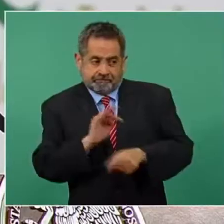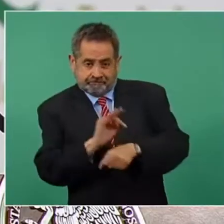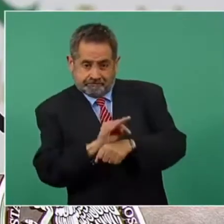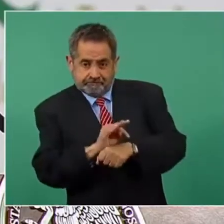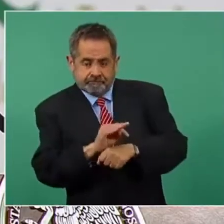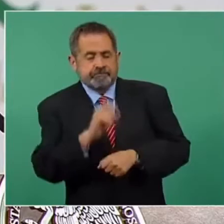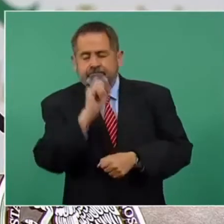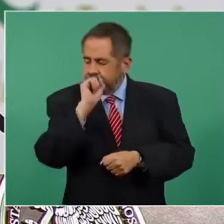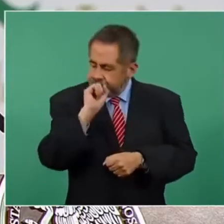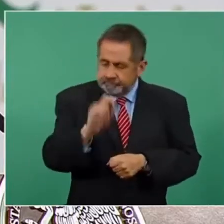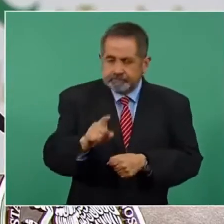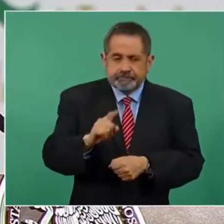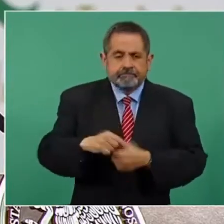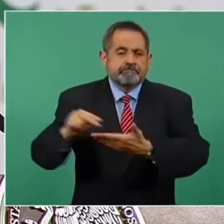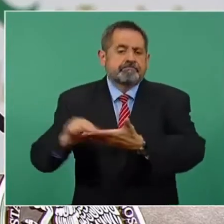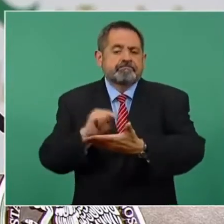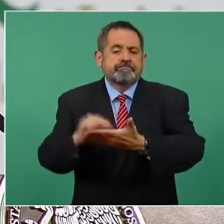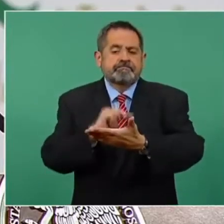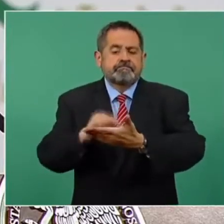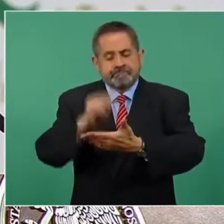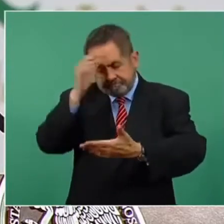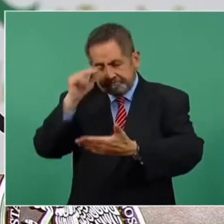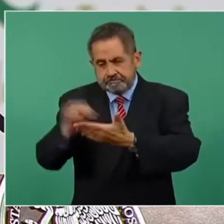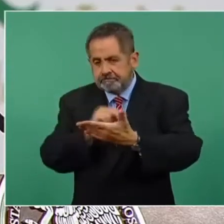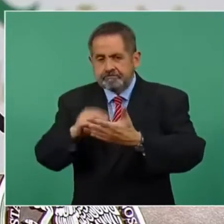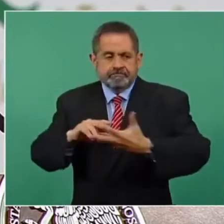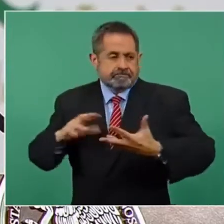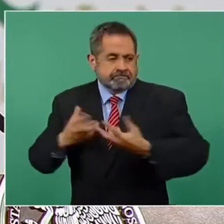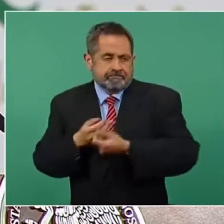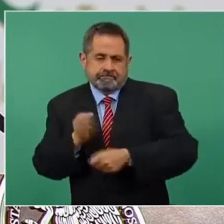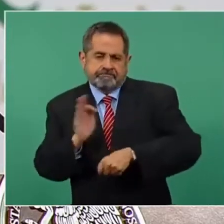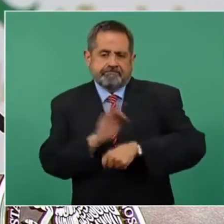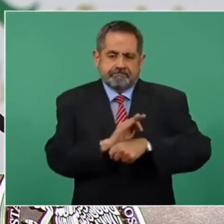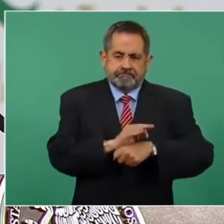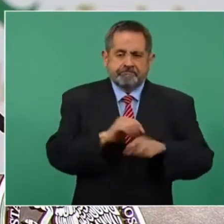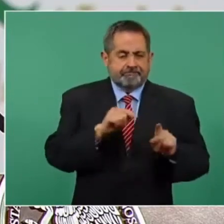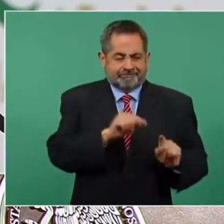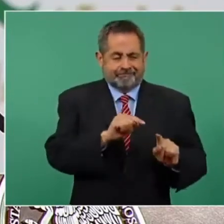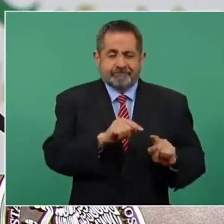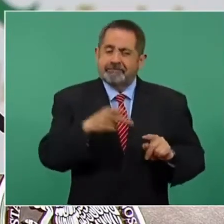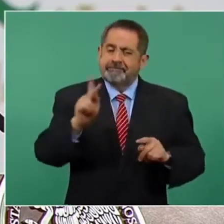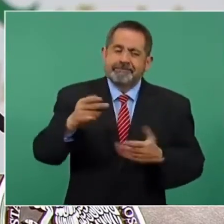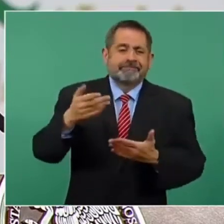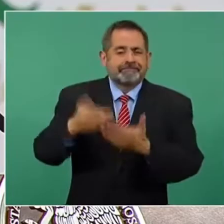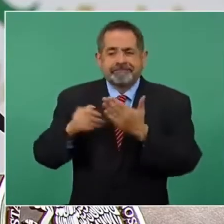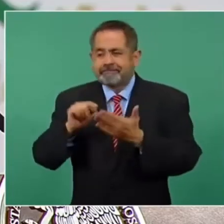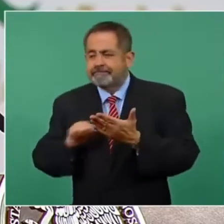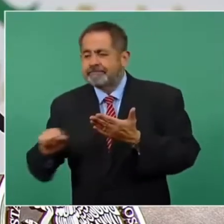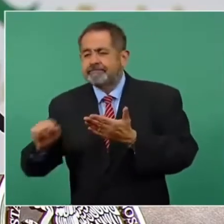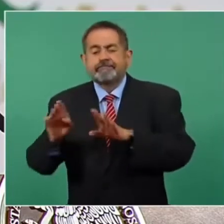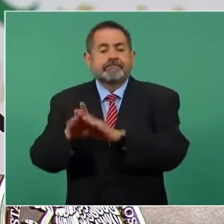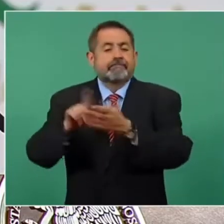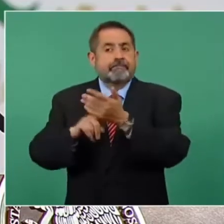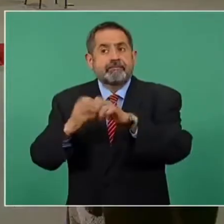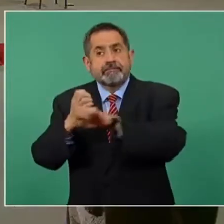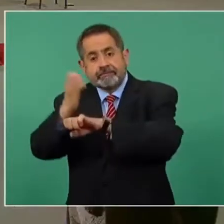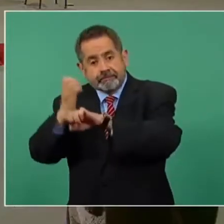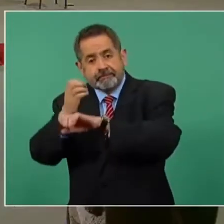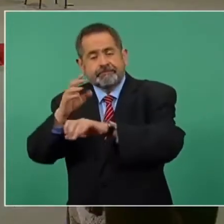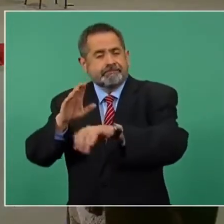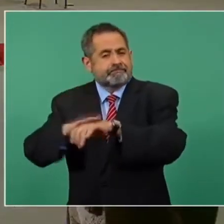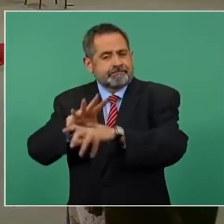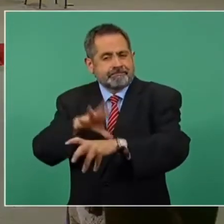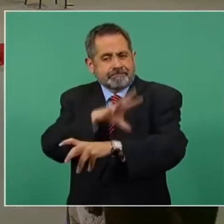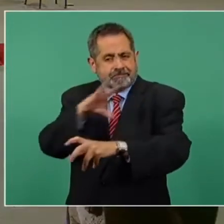estamos escribiendo convenios de colaboración, pero necesitamos no solamente que los mecanismos estatales se